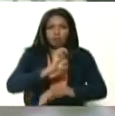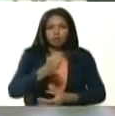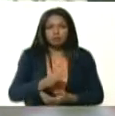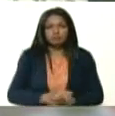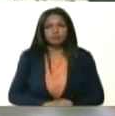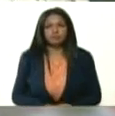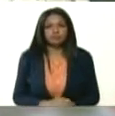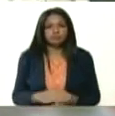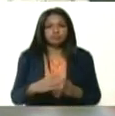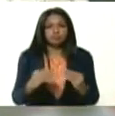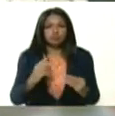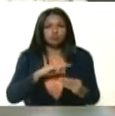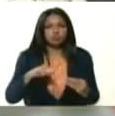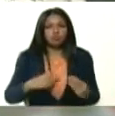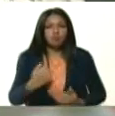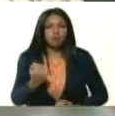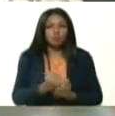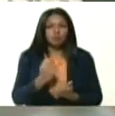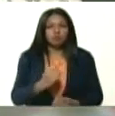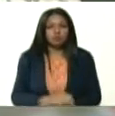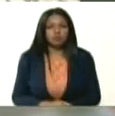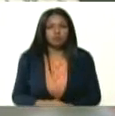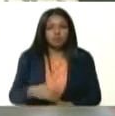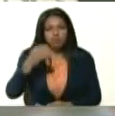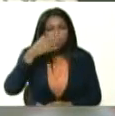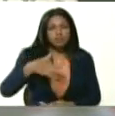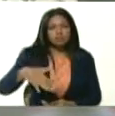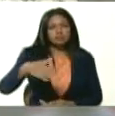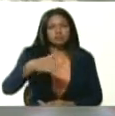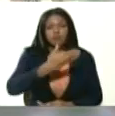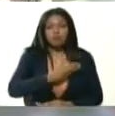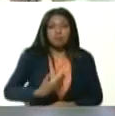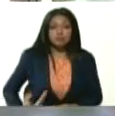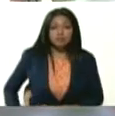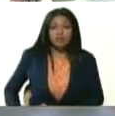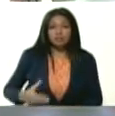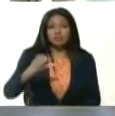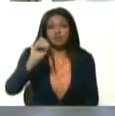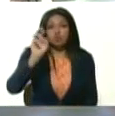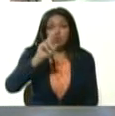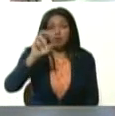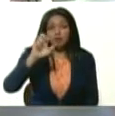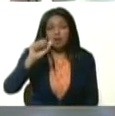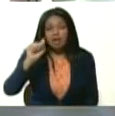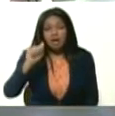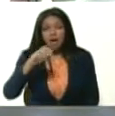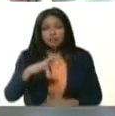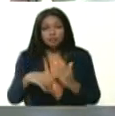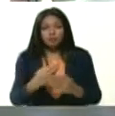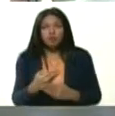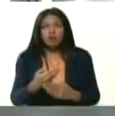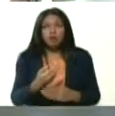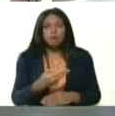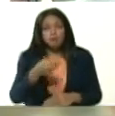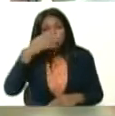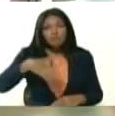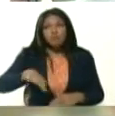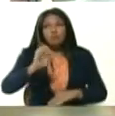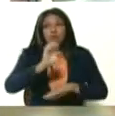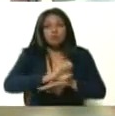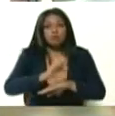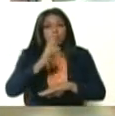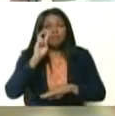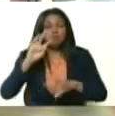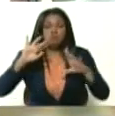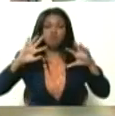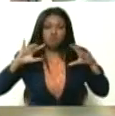Toda nuestra solidaridad con el presidente Rafael Correa, en estas circunstancias del pueblo de Ecuador. Y sobre todo hoy, en medio